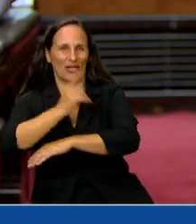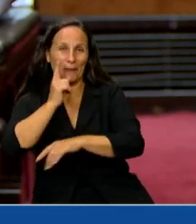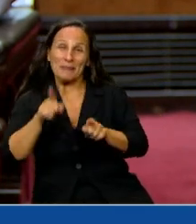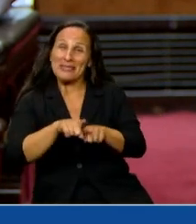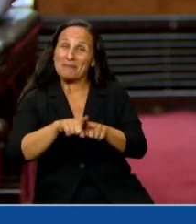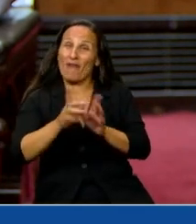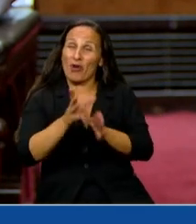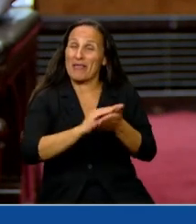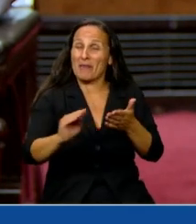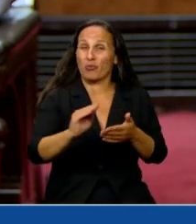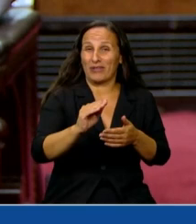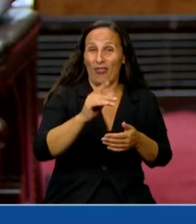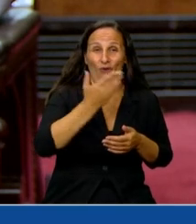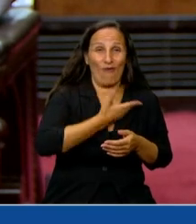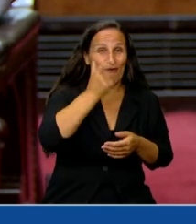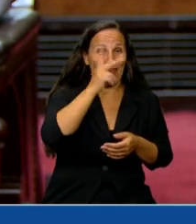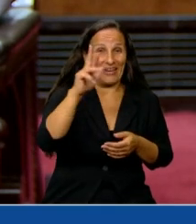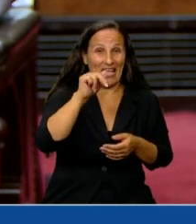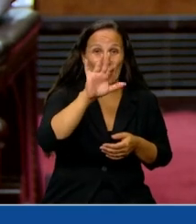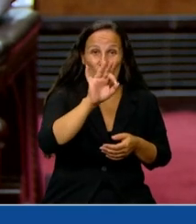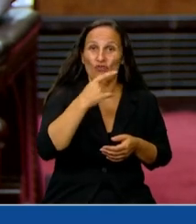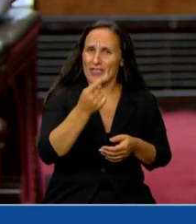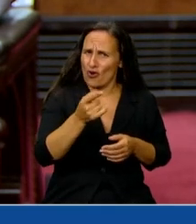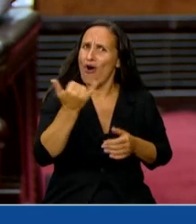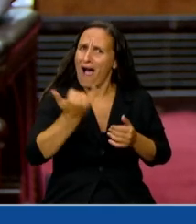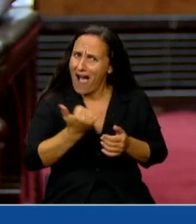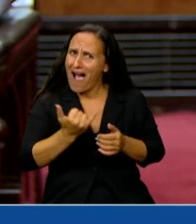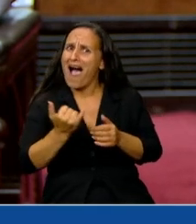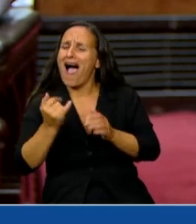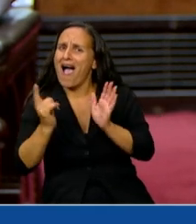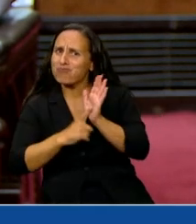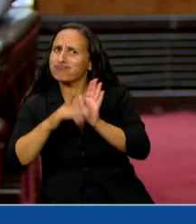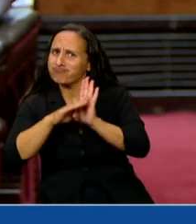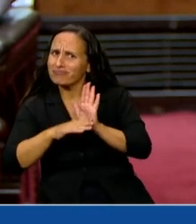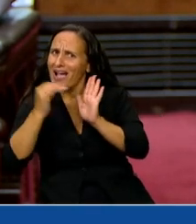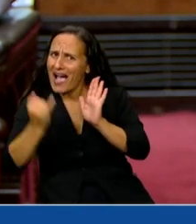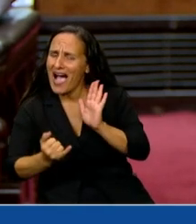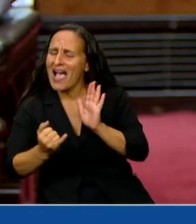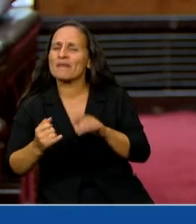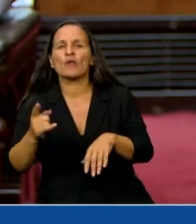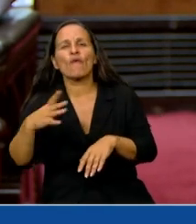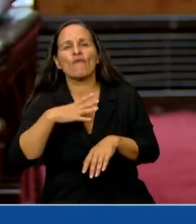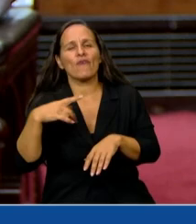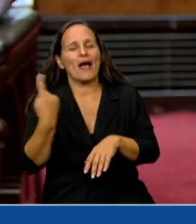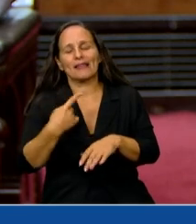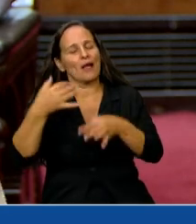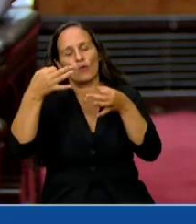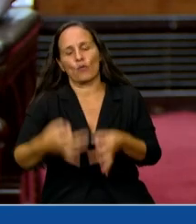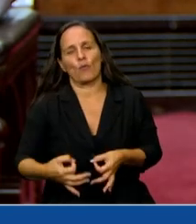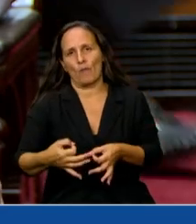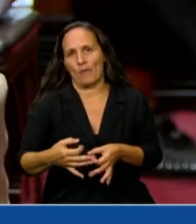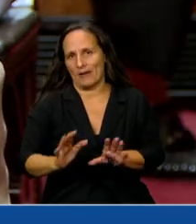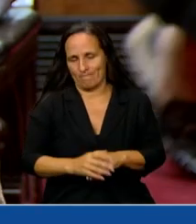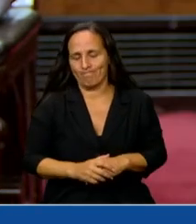Ferraro. Pero la verdad que la reglamentación está, lo que pasa que deberíamos tener la buena costumbre de cumplirlas siempre.